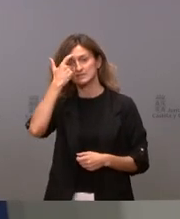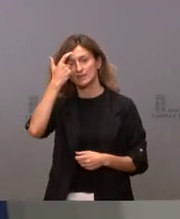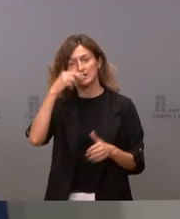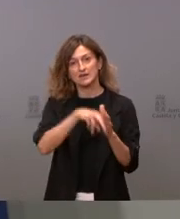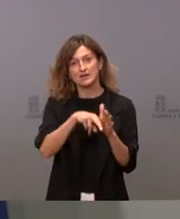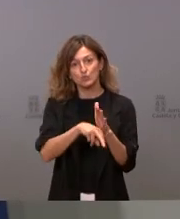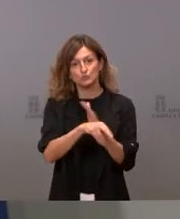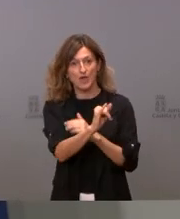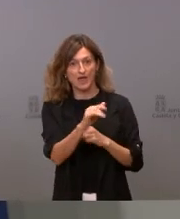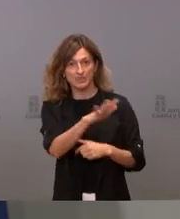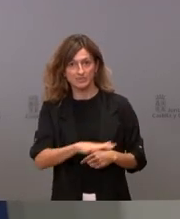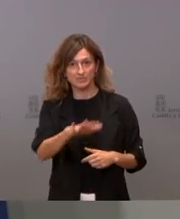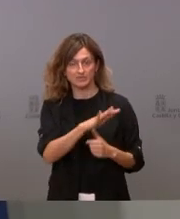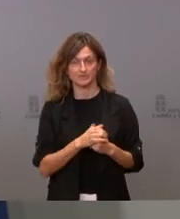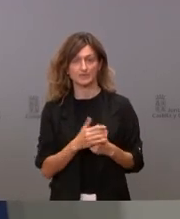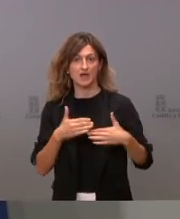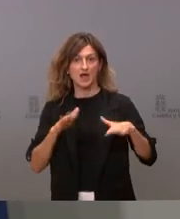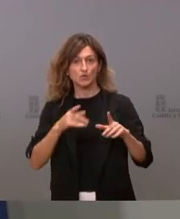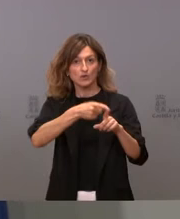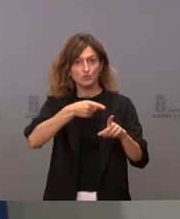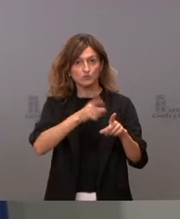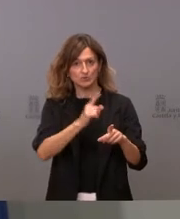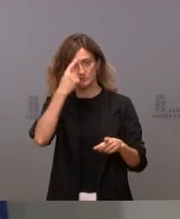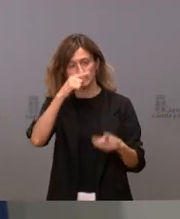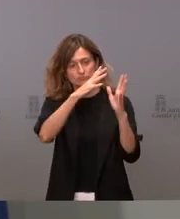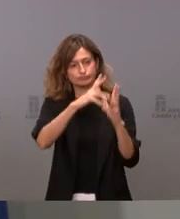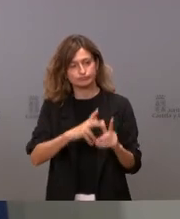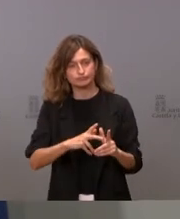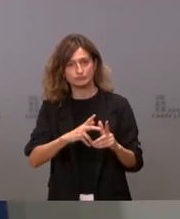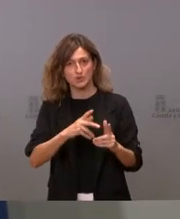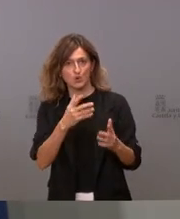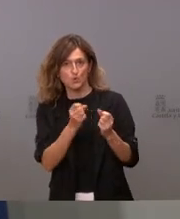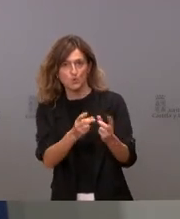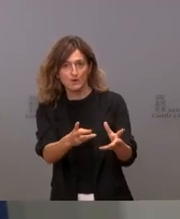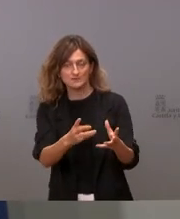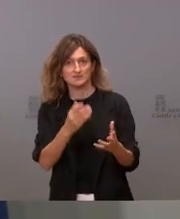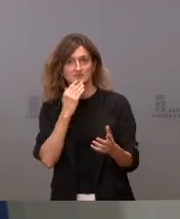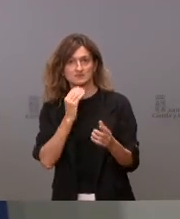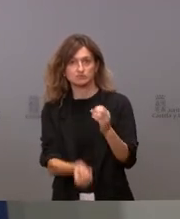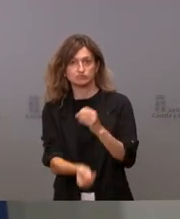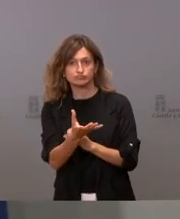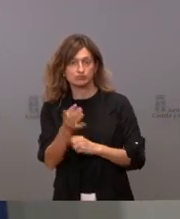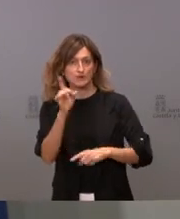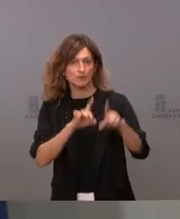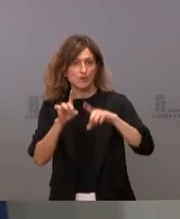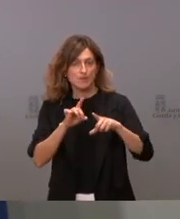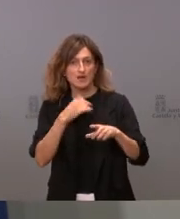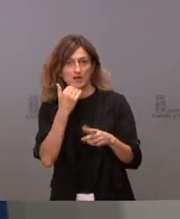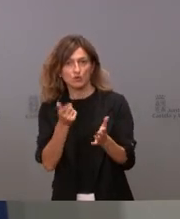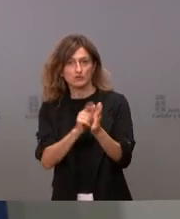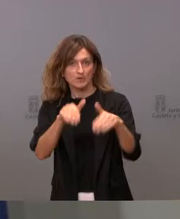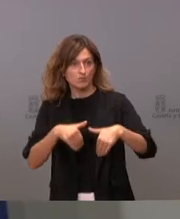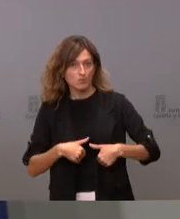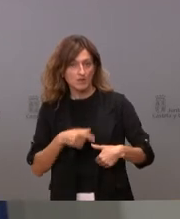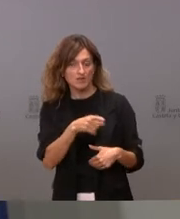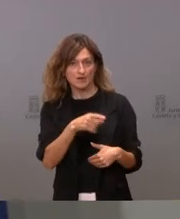recursos contamos, aunque no se utilicen, para saber qué capacidades tenemos en caso de que se produjera, no lo creemos,